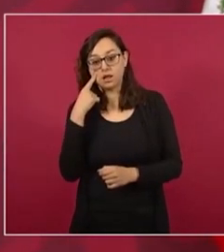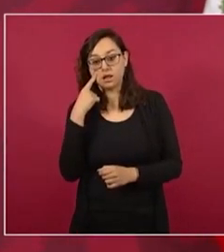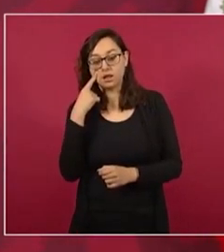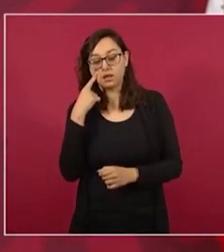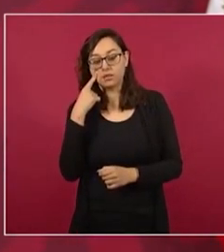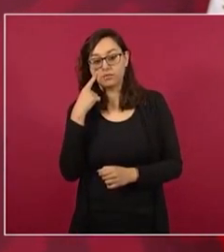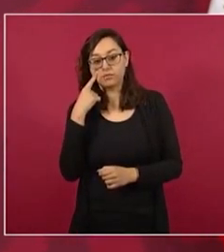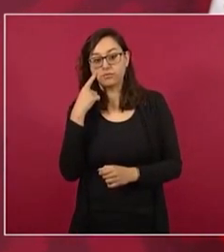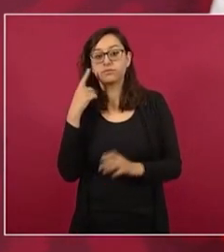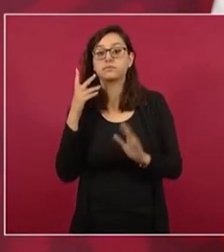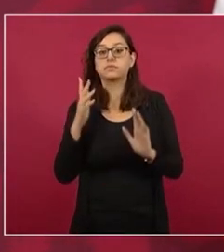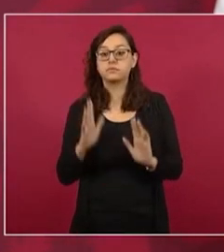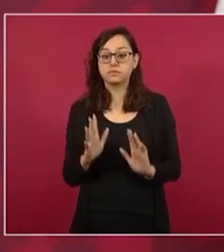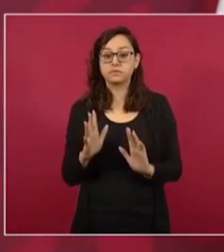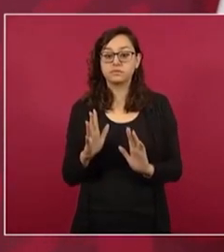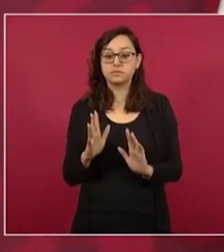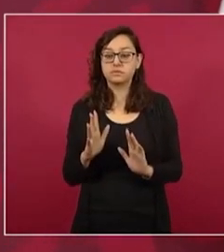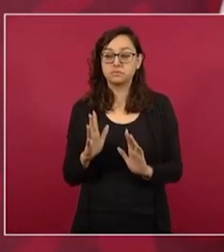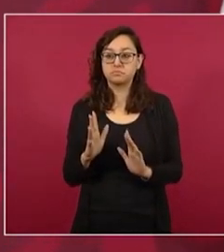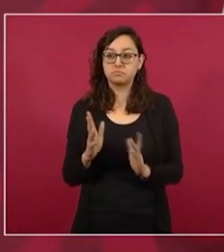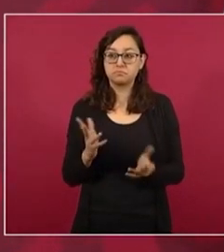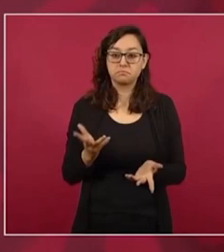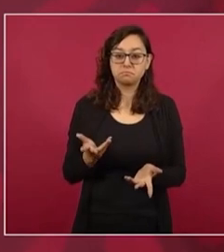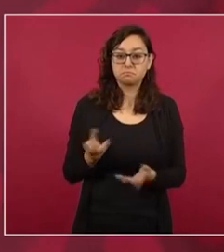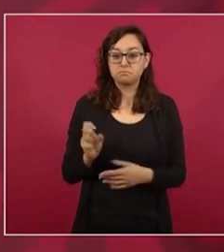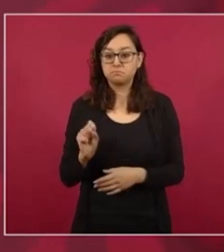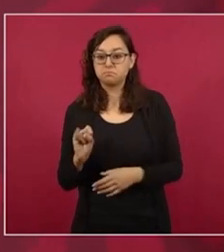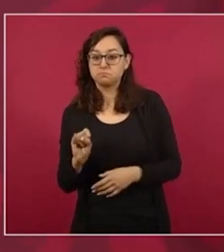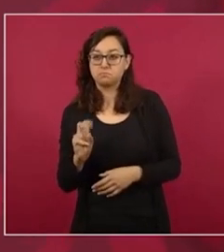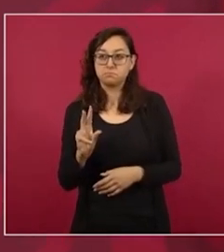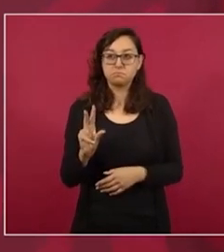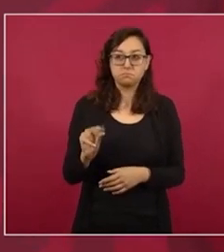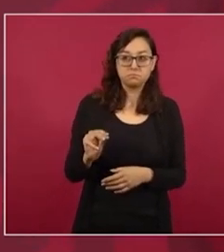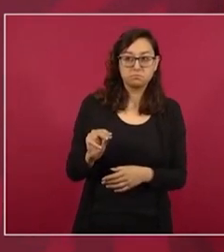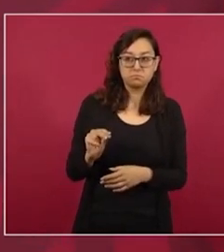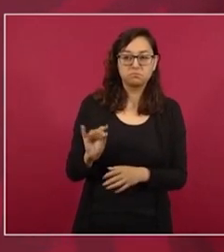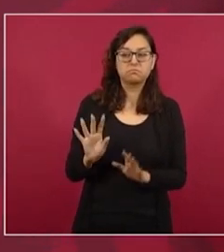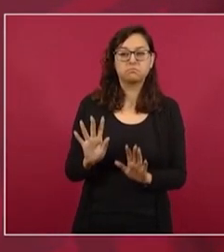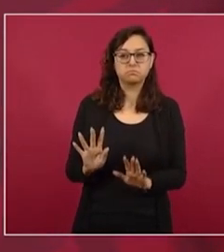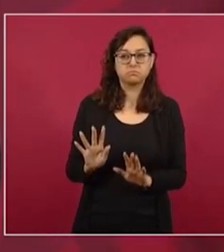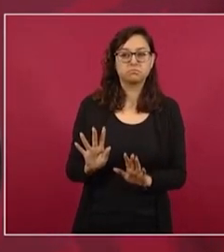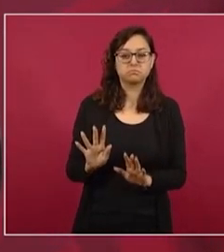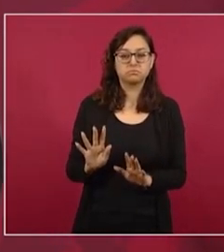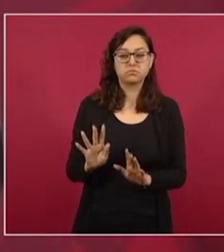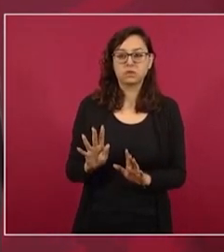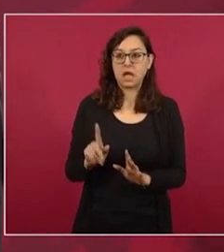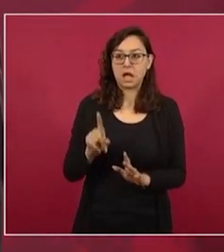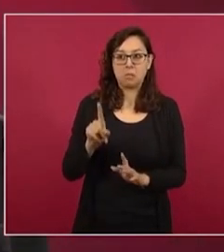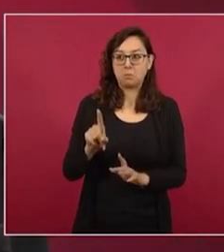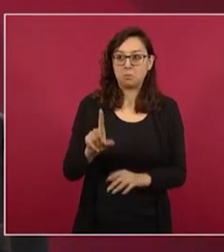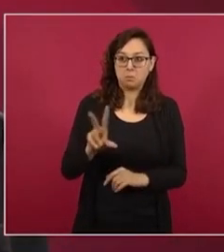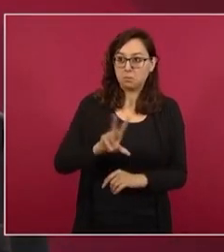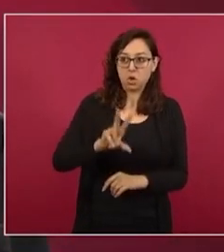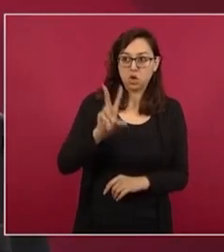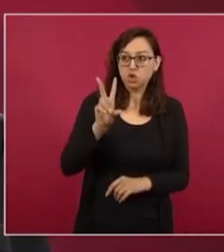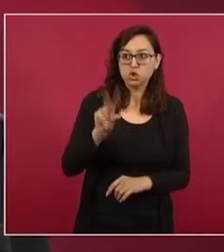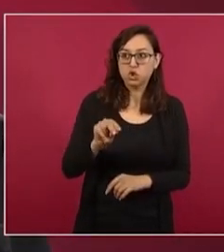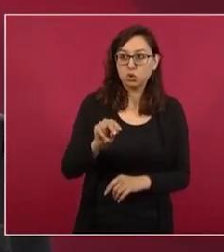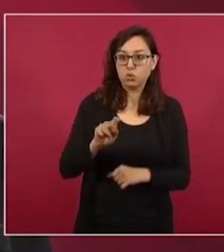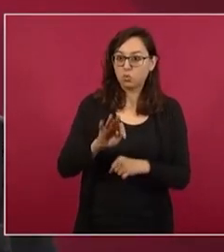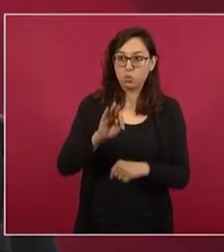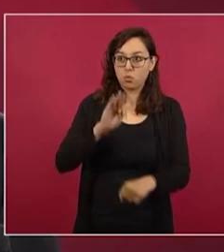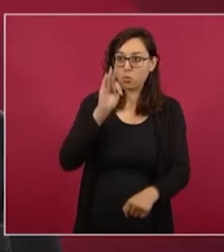la decisión que vamos a tomar si enviamos una